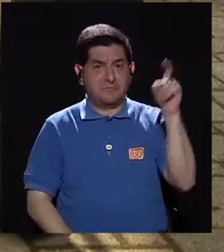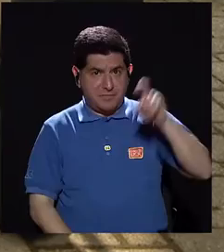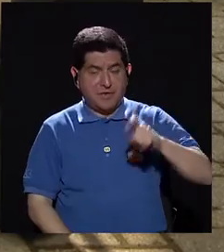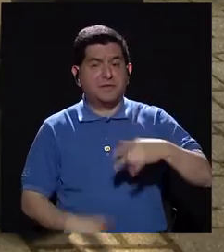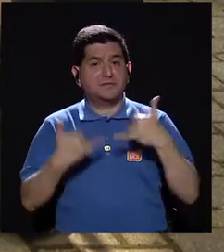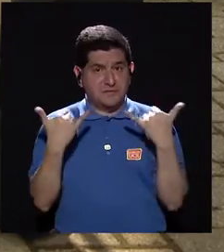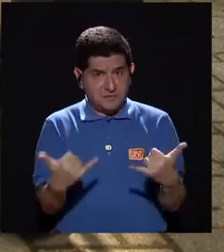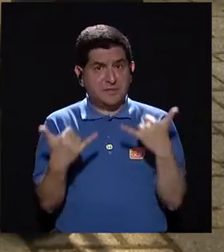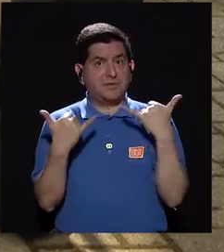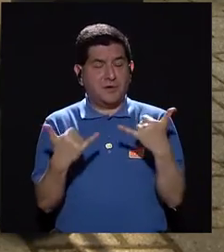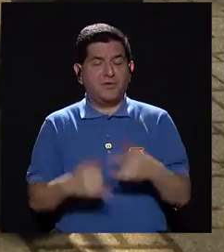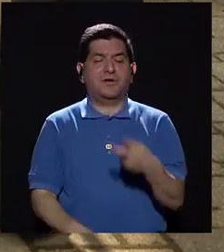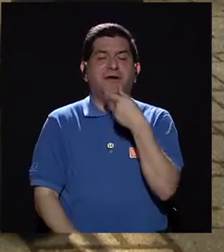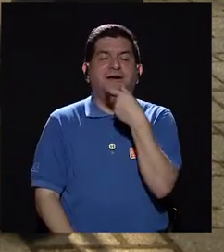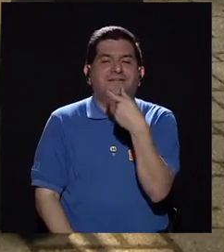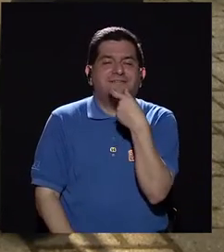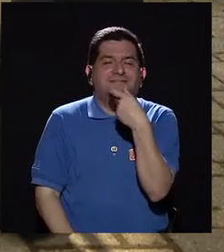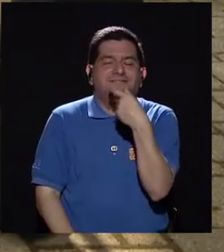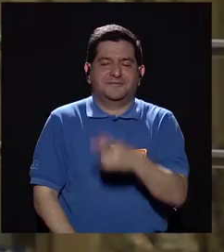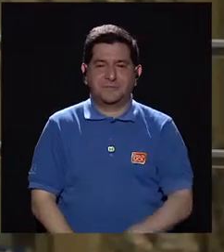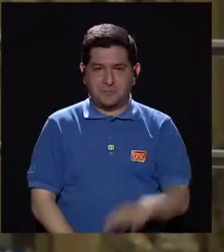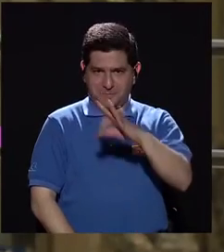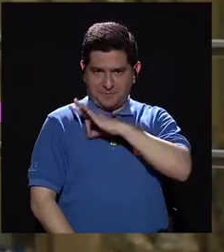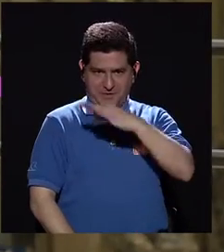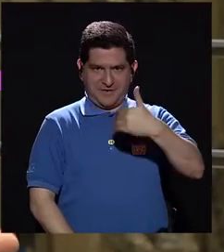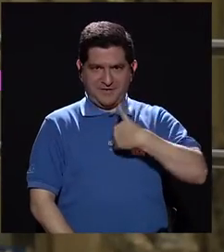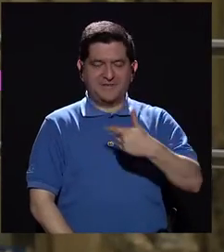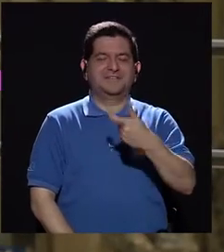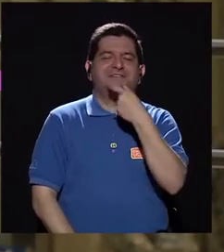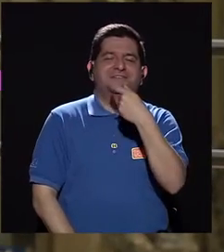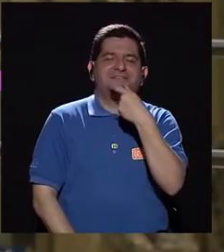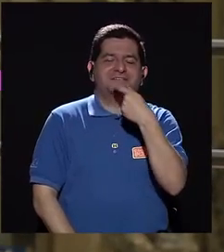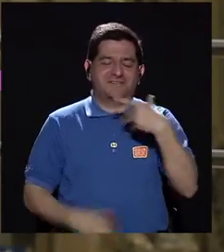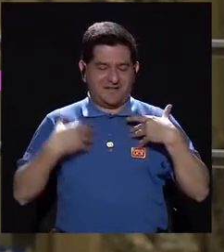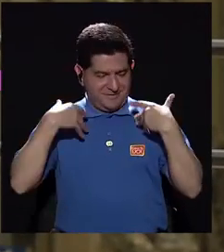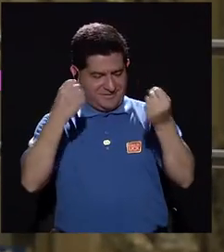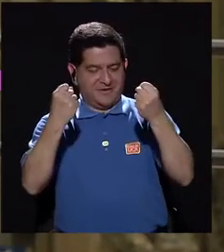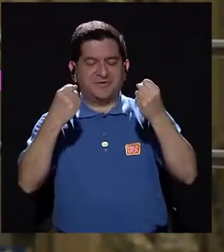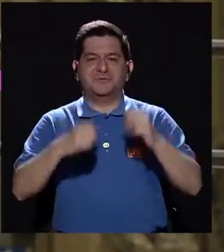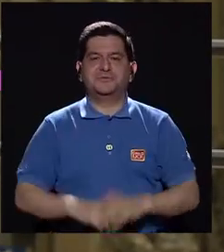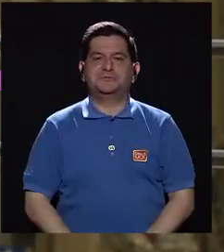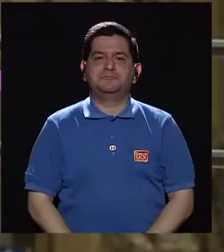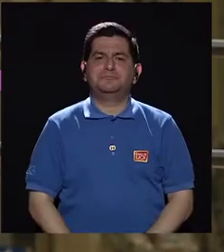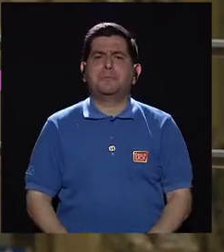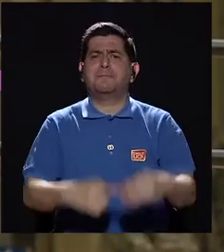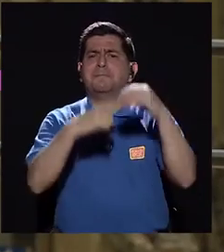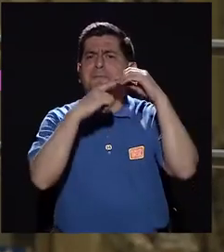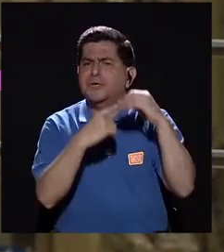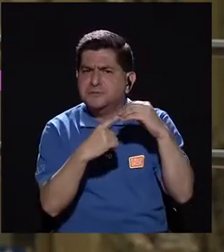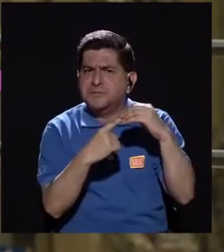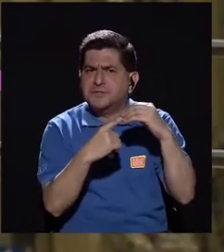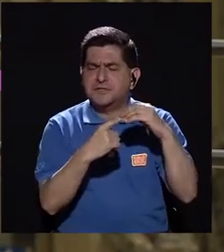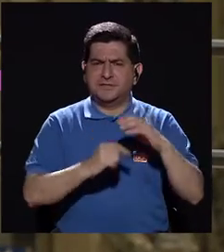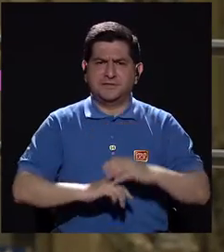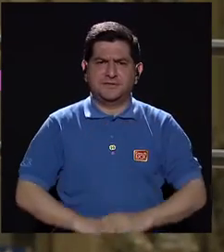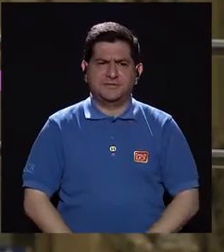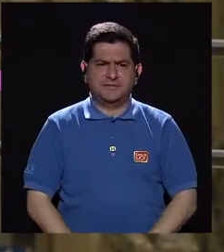tan necesario en estos tiempos, la risa, los beneficios que tiene la risa a nuestra salud. Y principalmente,